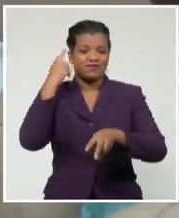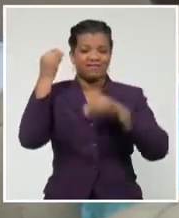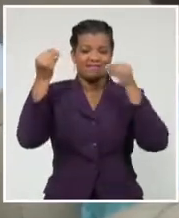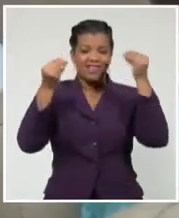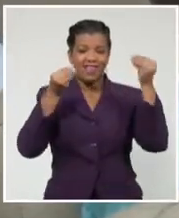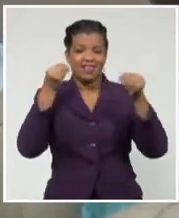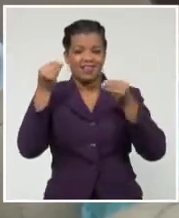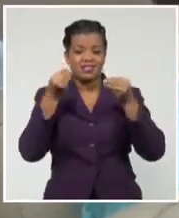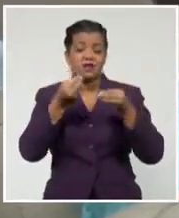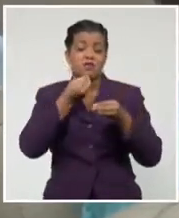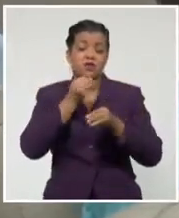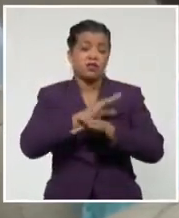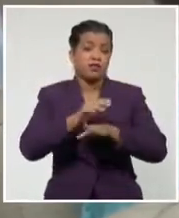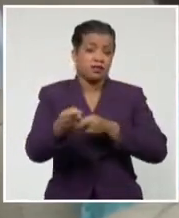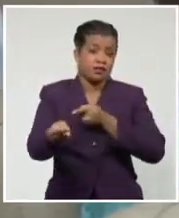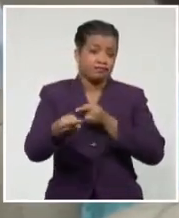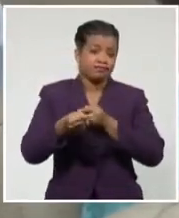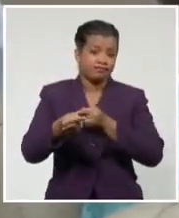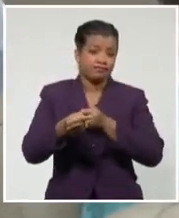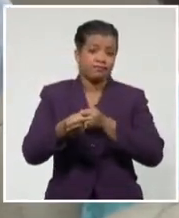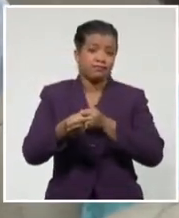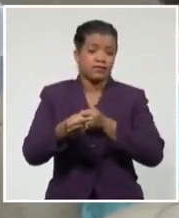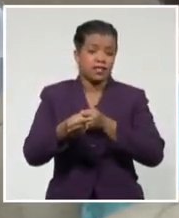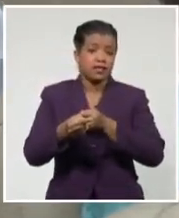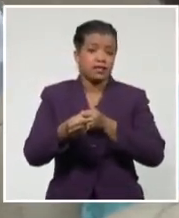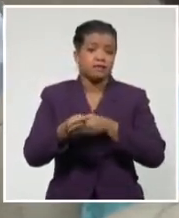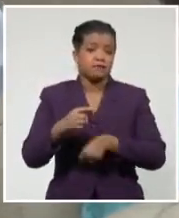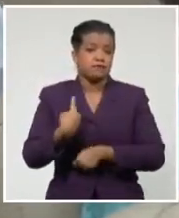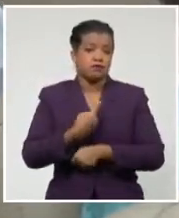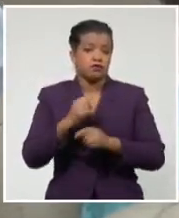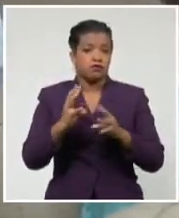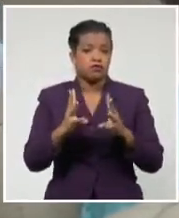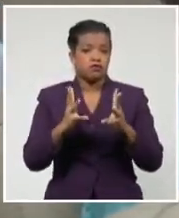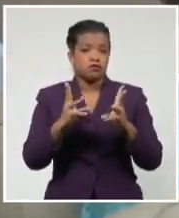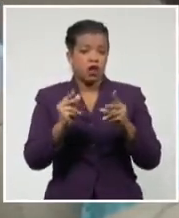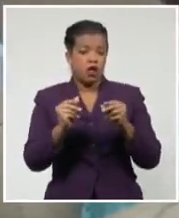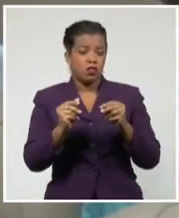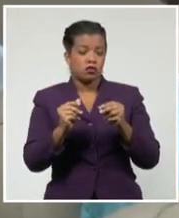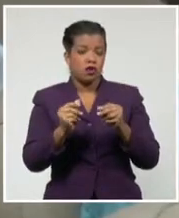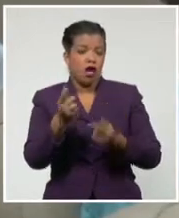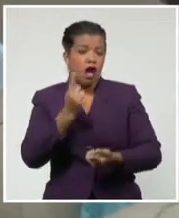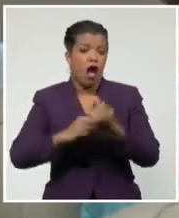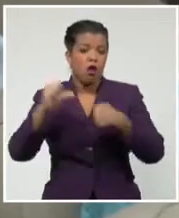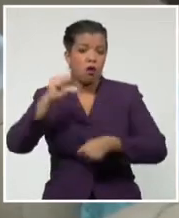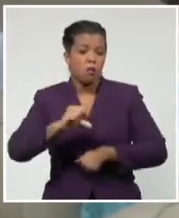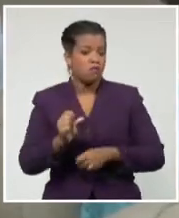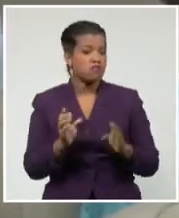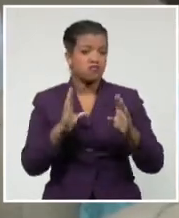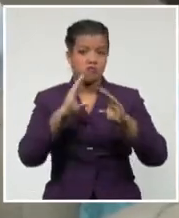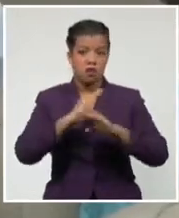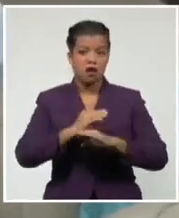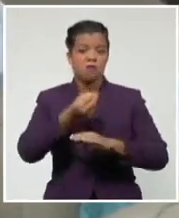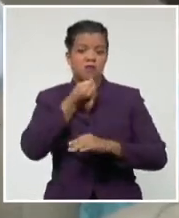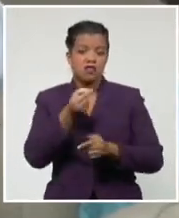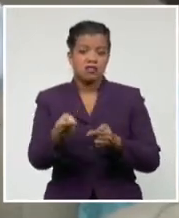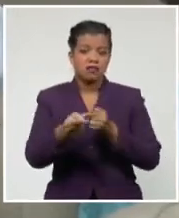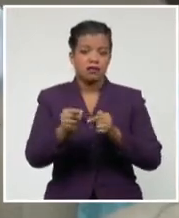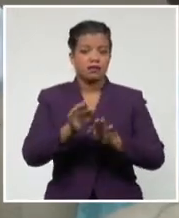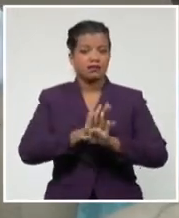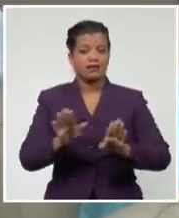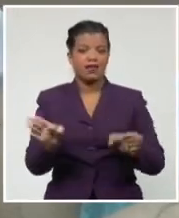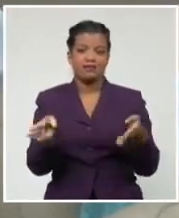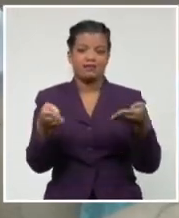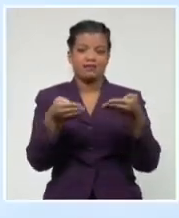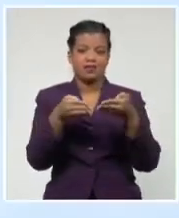que muy pronto, realmente hasta ahora no nos han dado ninguna señal de alarma, esperamos a que muy pronto concluyan los análisis y nos